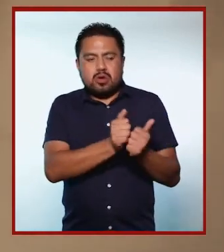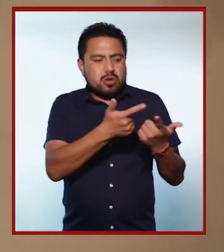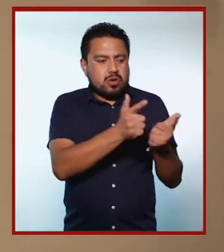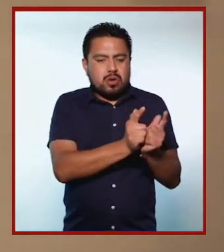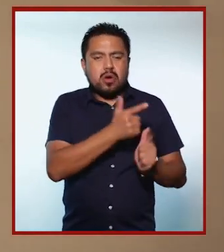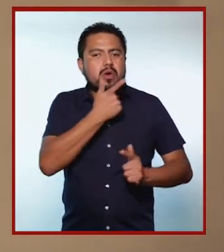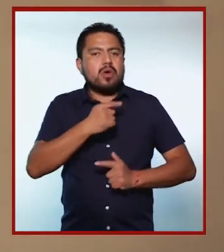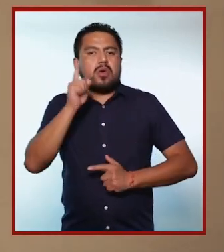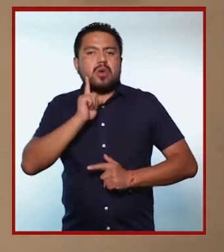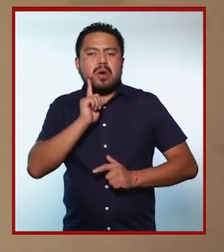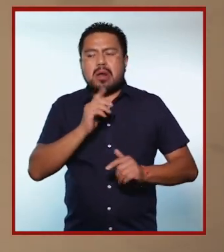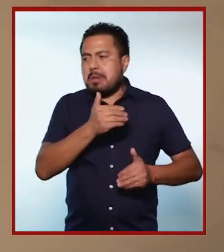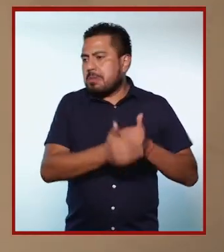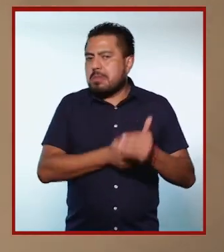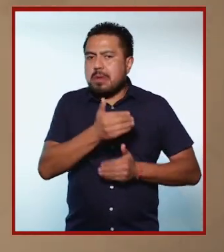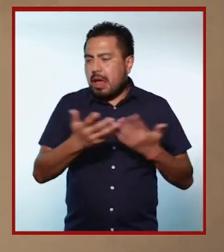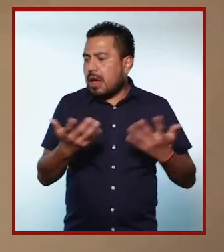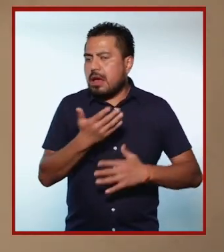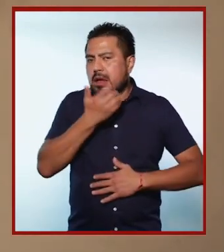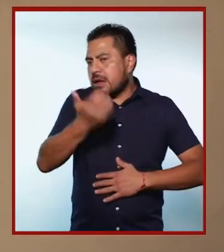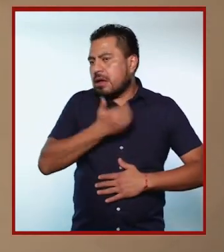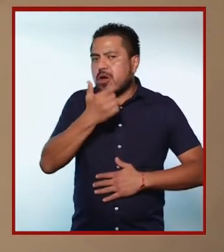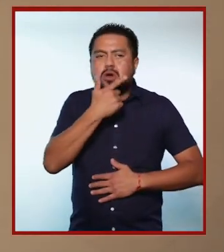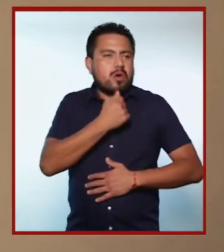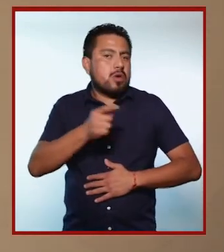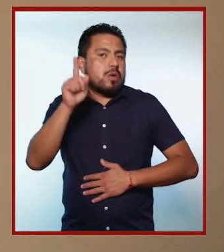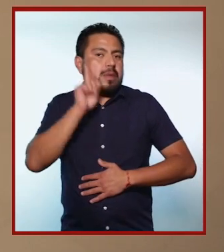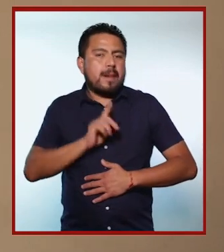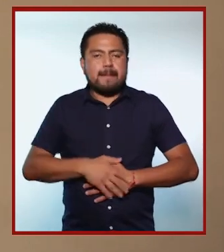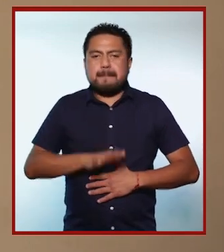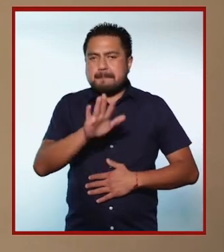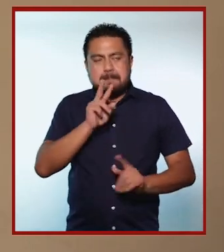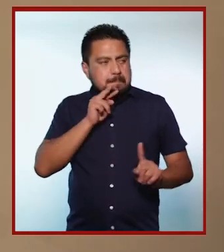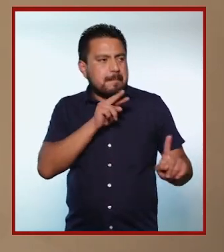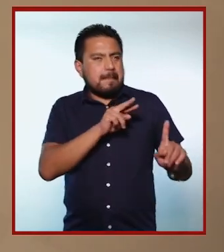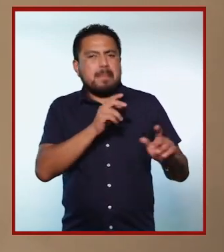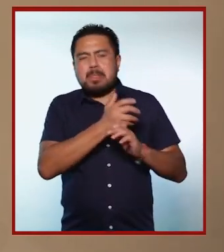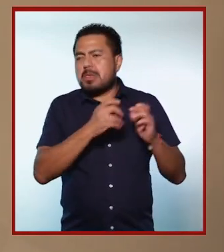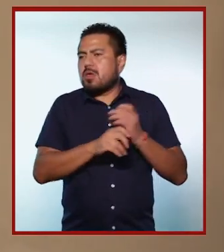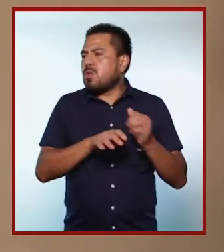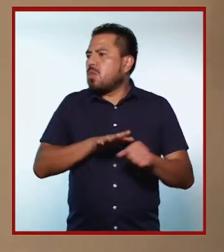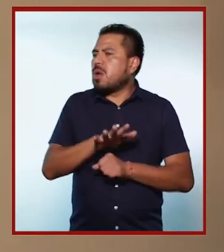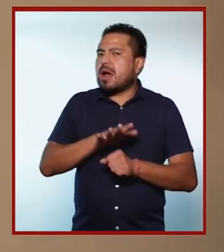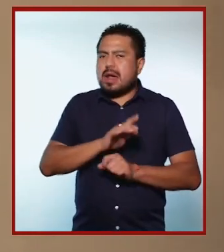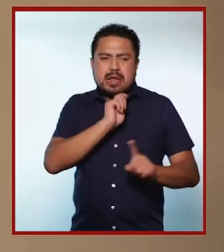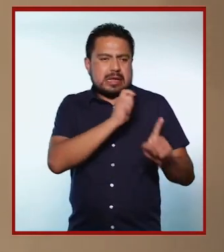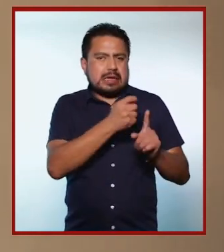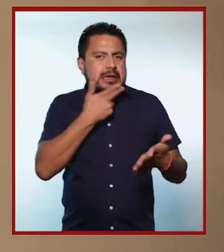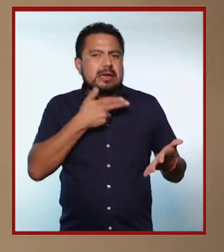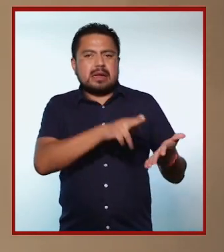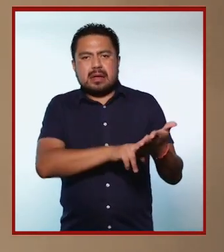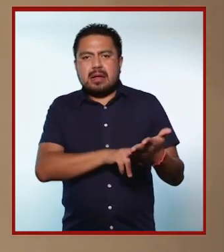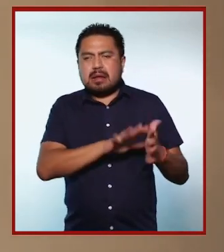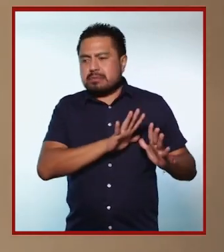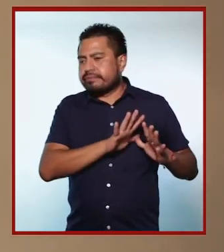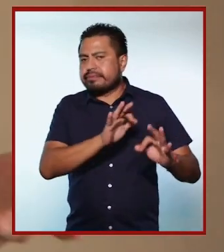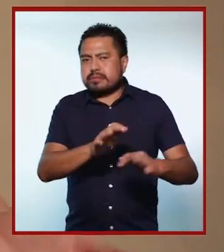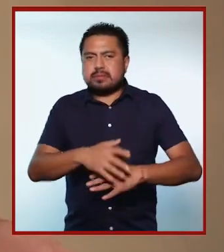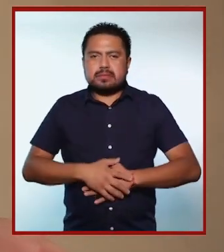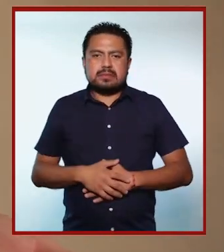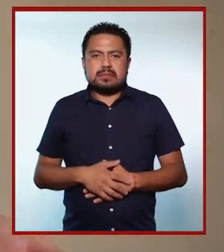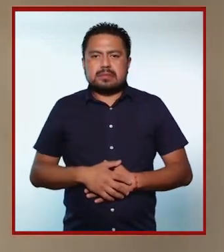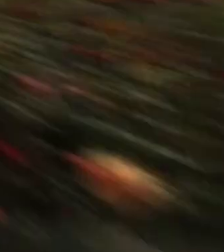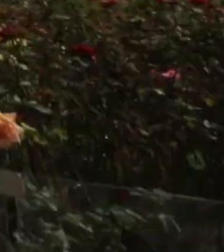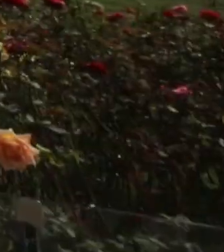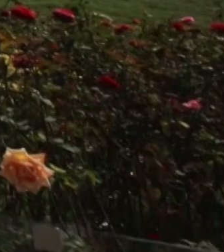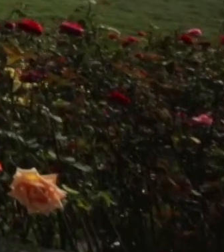estereotipos de género que han influido en la práctica que hacen hombres y mujeres. Veamos algunas situaciones en las que estos estereotipos han